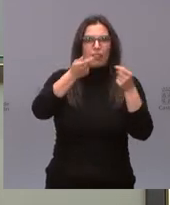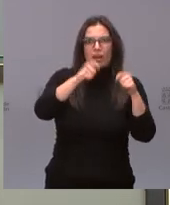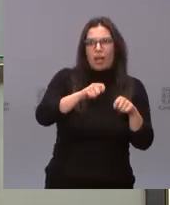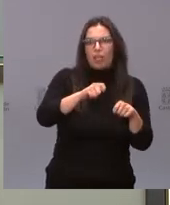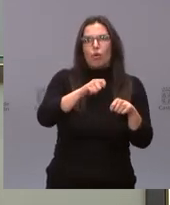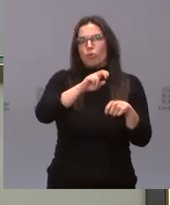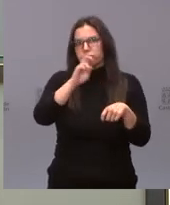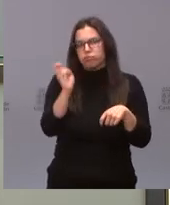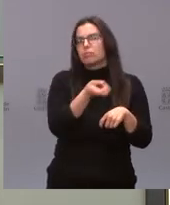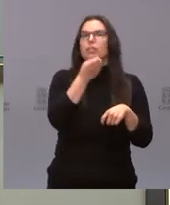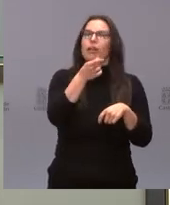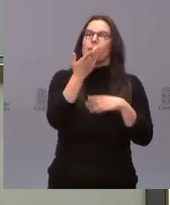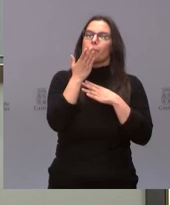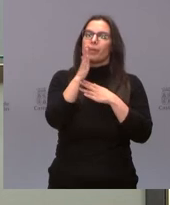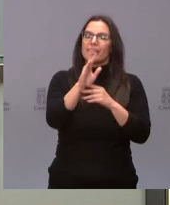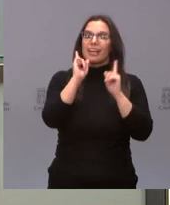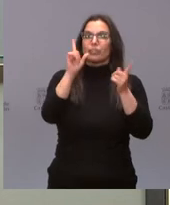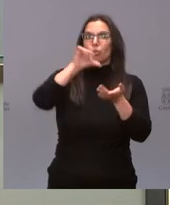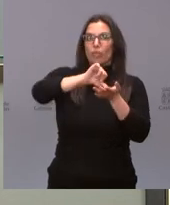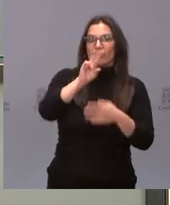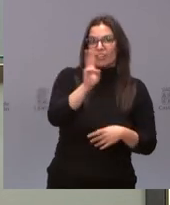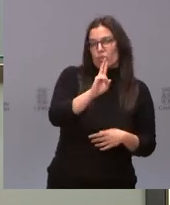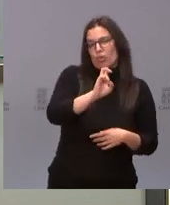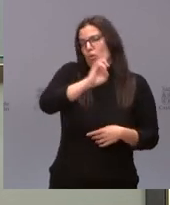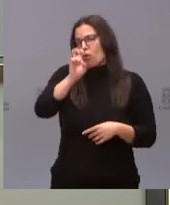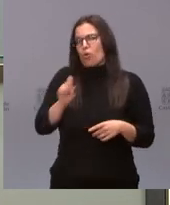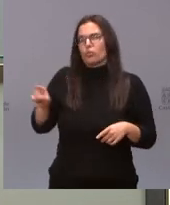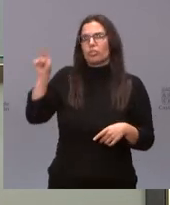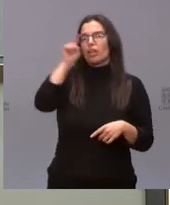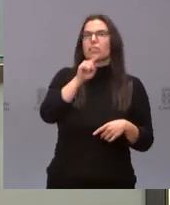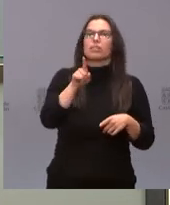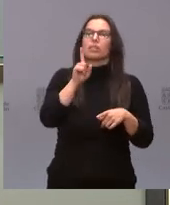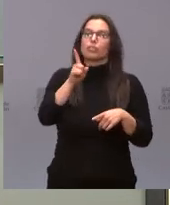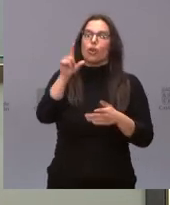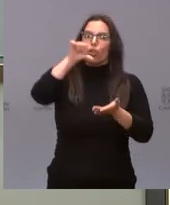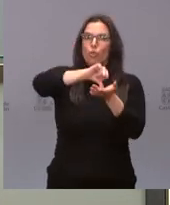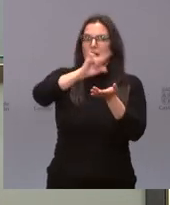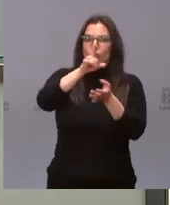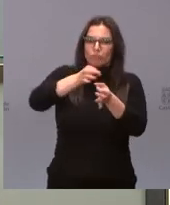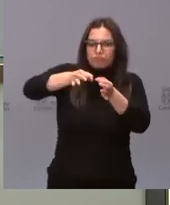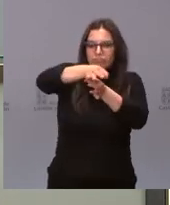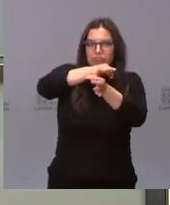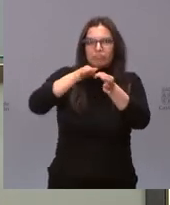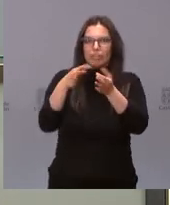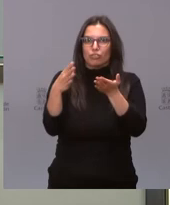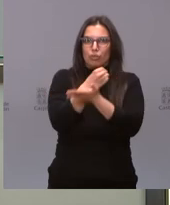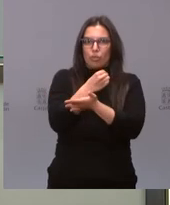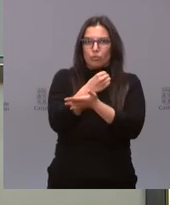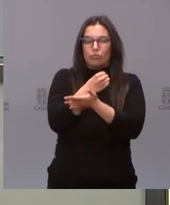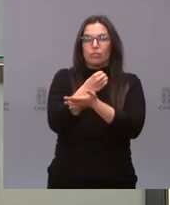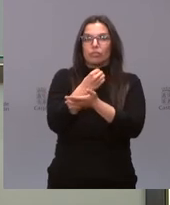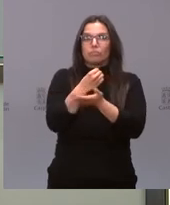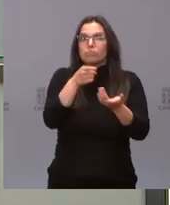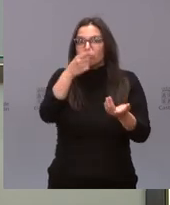se planteasen en el caso de la ciudad de Valladolid y de otras para todo el Alfoz y no solo para el municipio. No sé si esto también